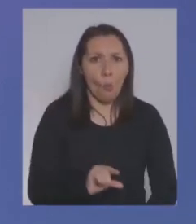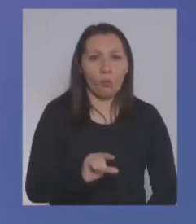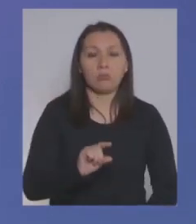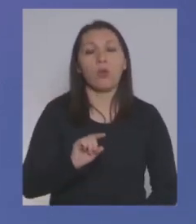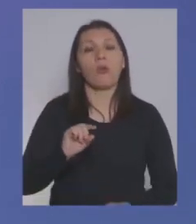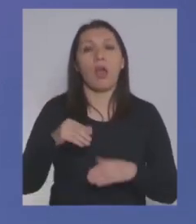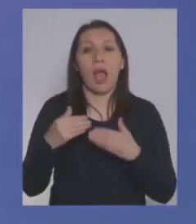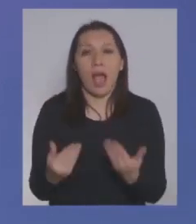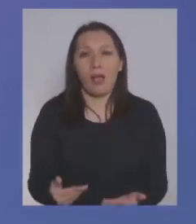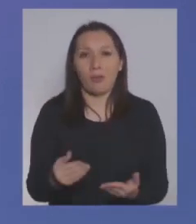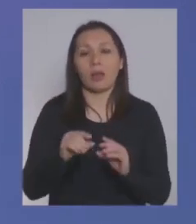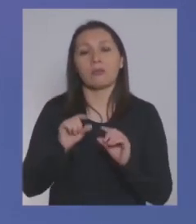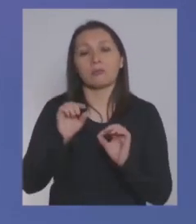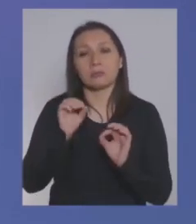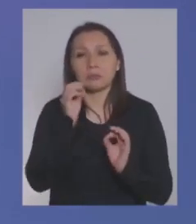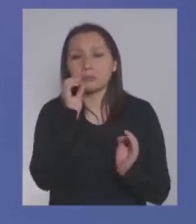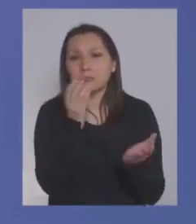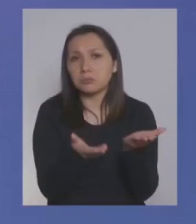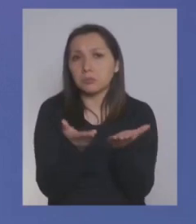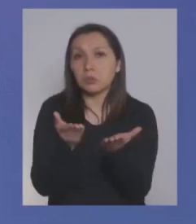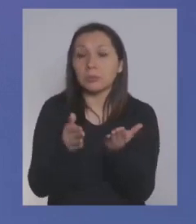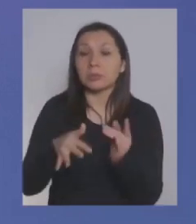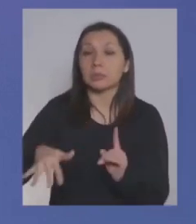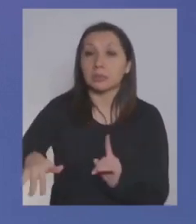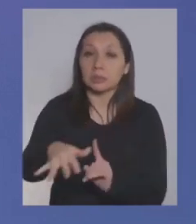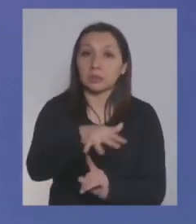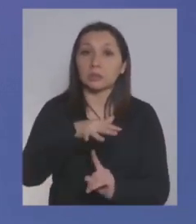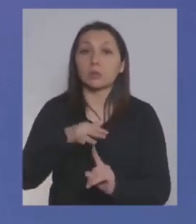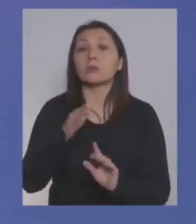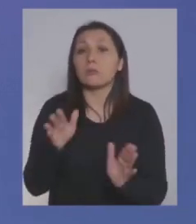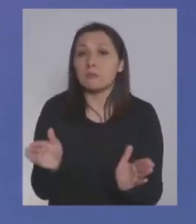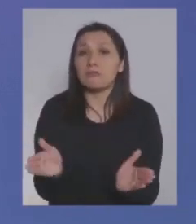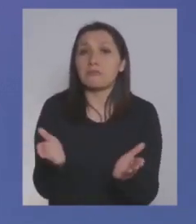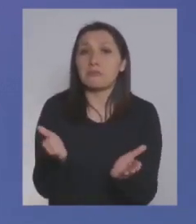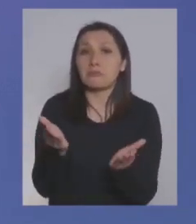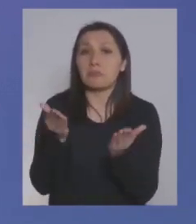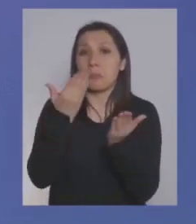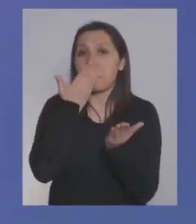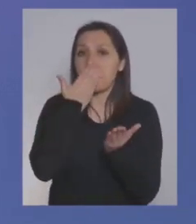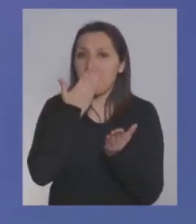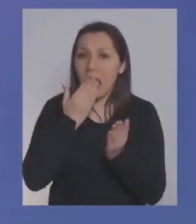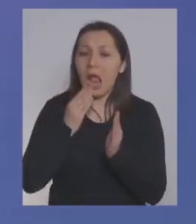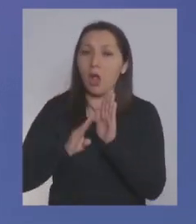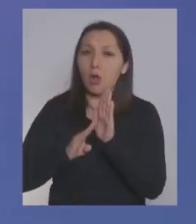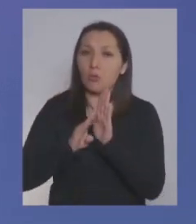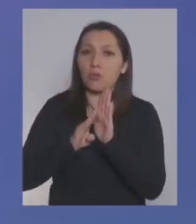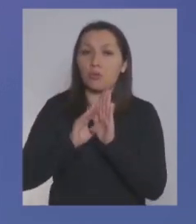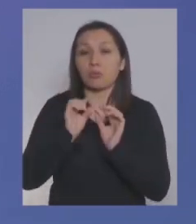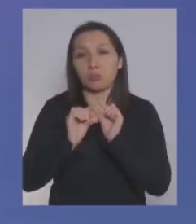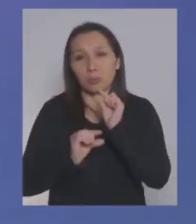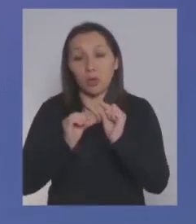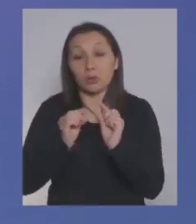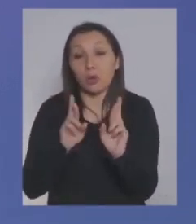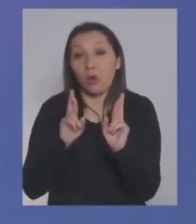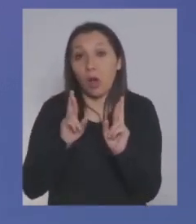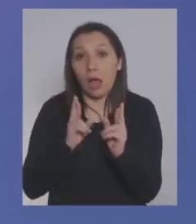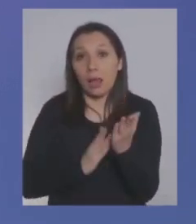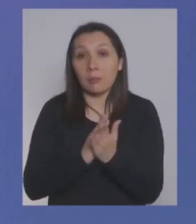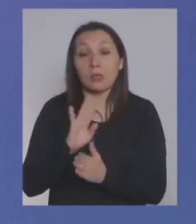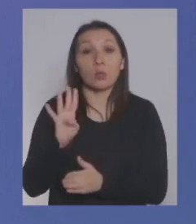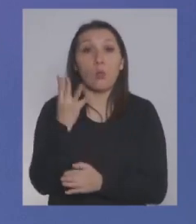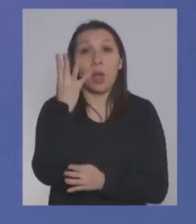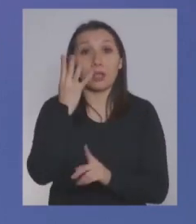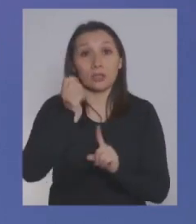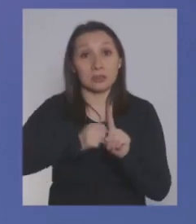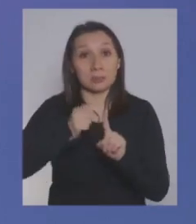segundo trimestre. Es decir, en términos relativos, la situación va mejorando. Y nosotros esperamos que ya a partir del cuarto